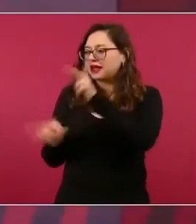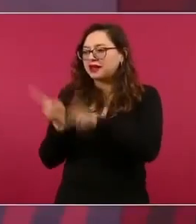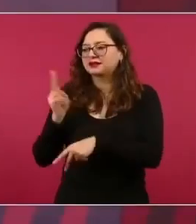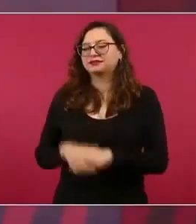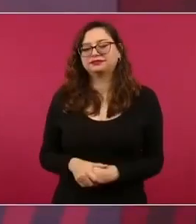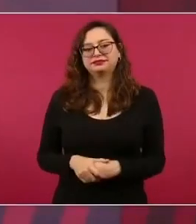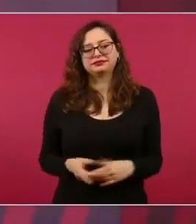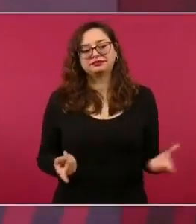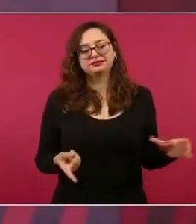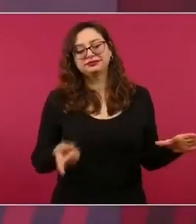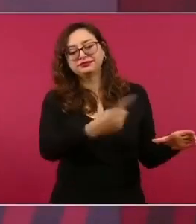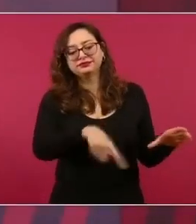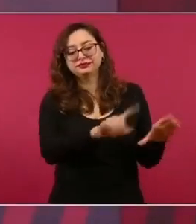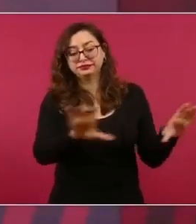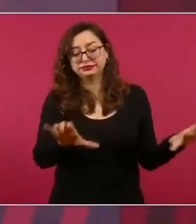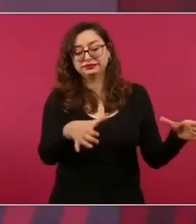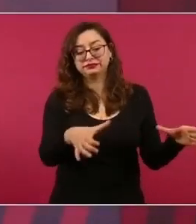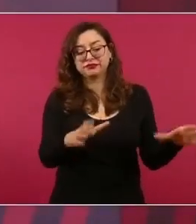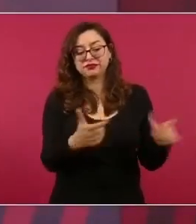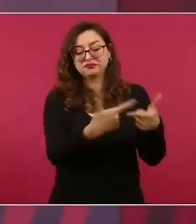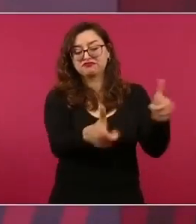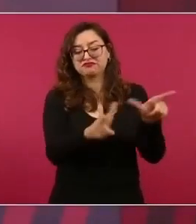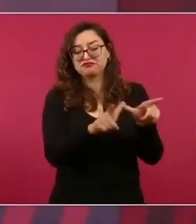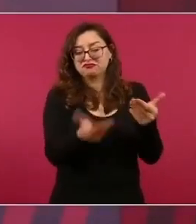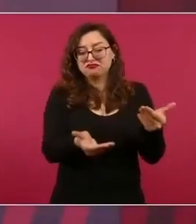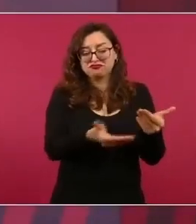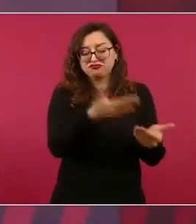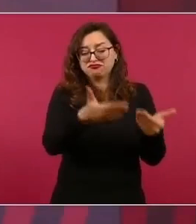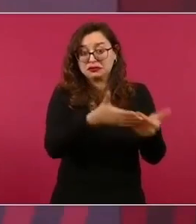la minoría rapaz,